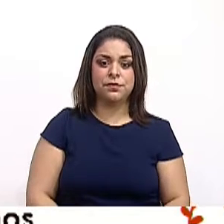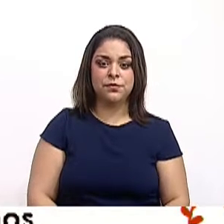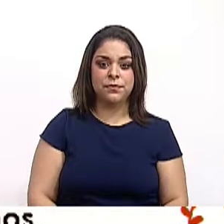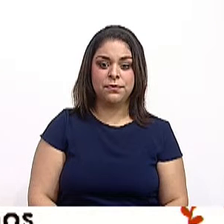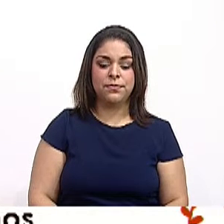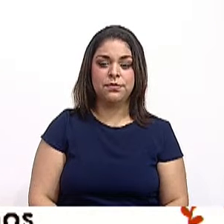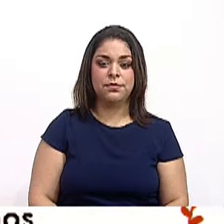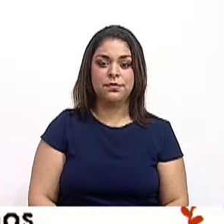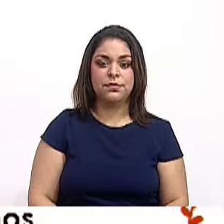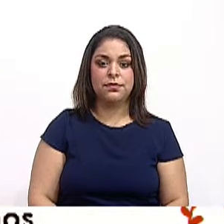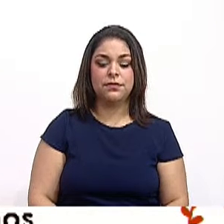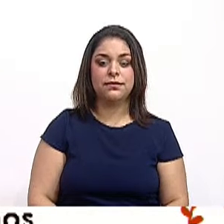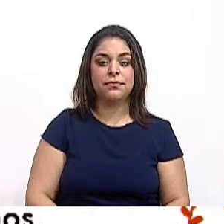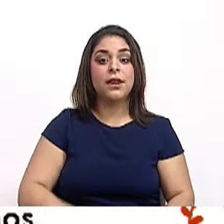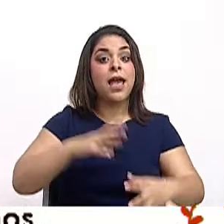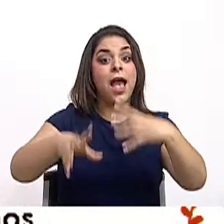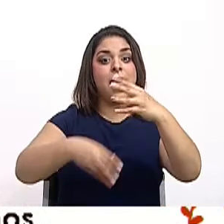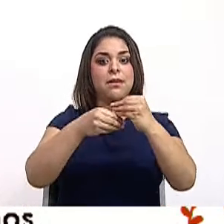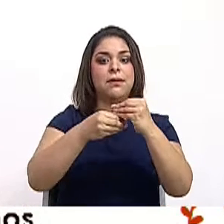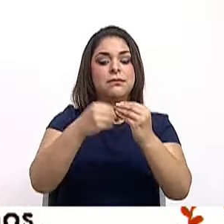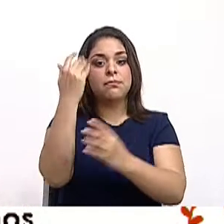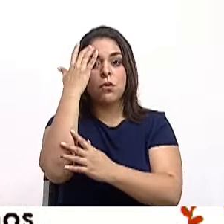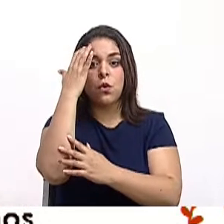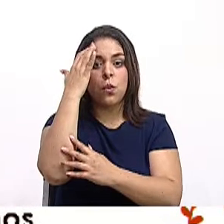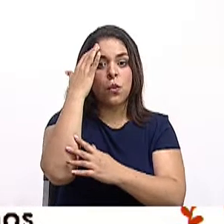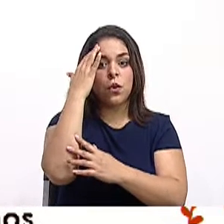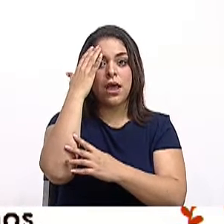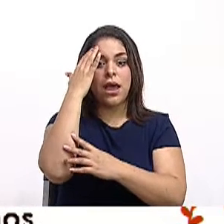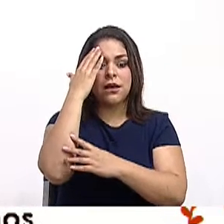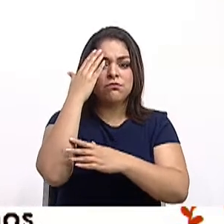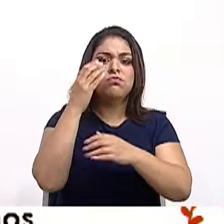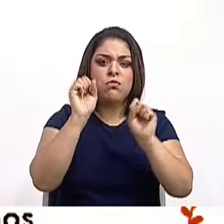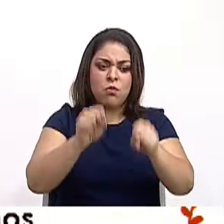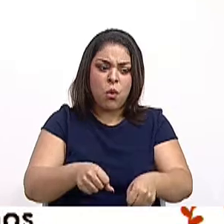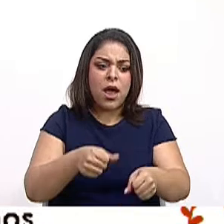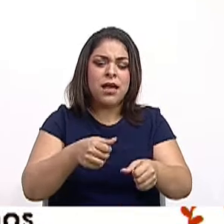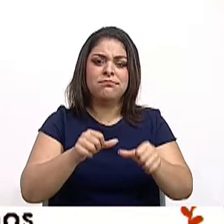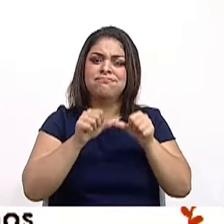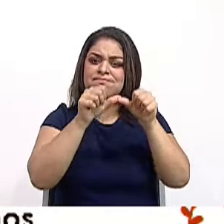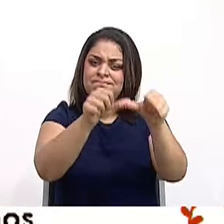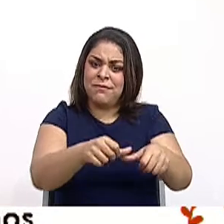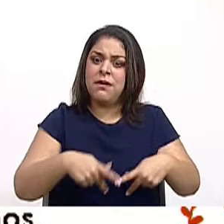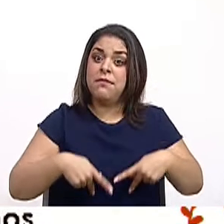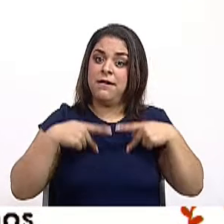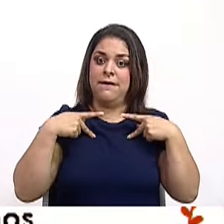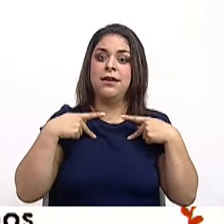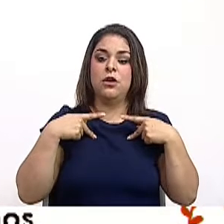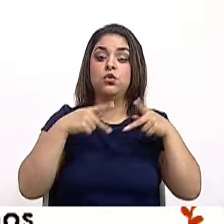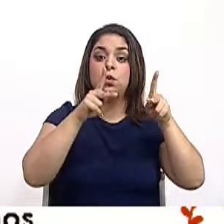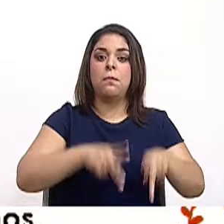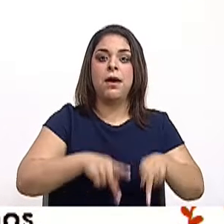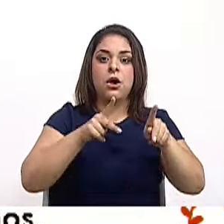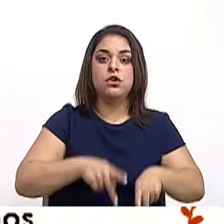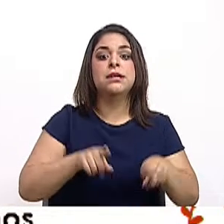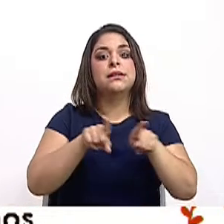Además, procura la subsistencia de los seres humanos, flora y fauna, evitando la contaminación y la